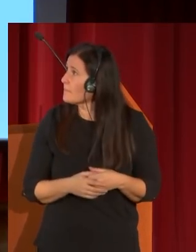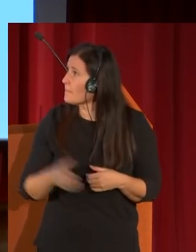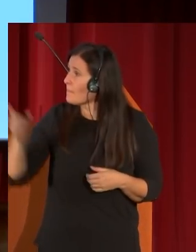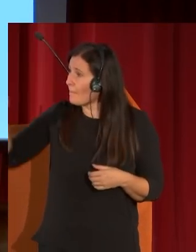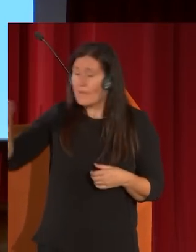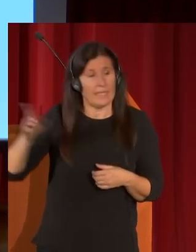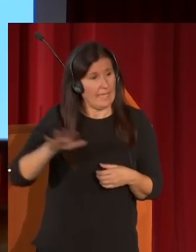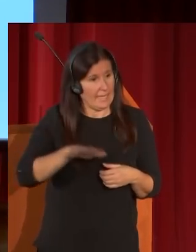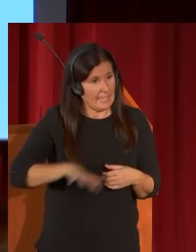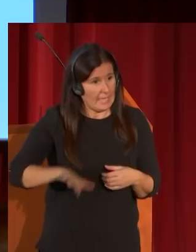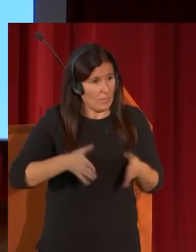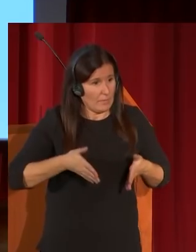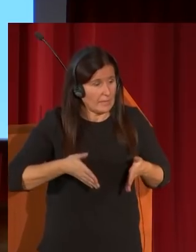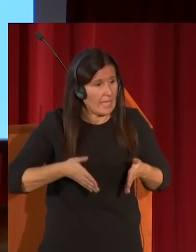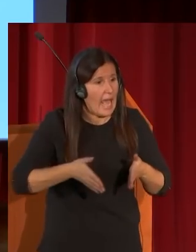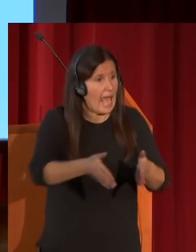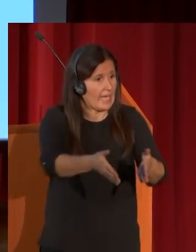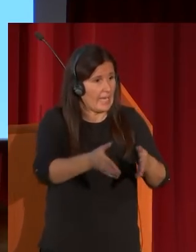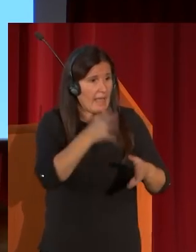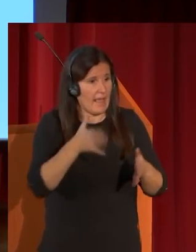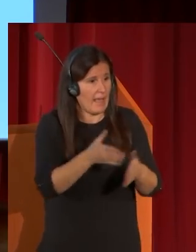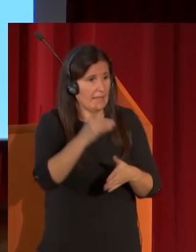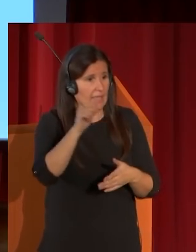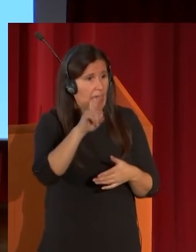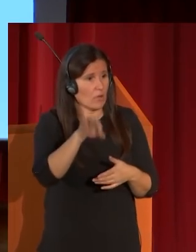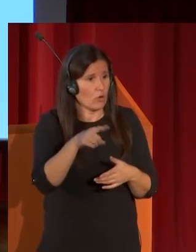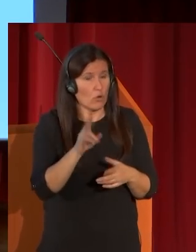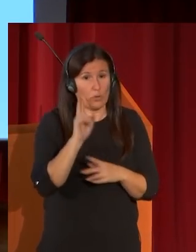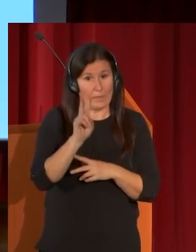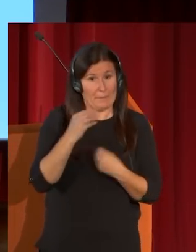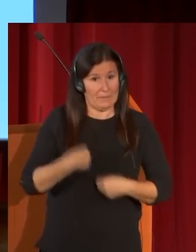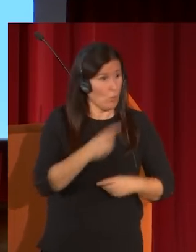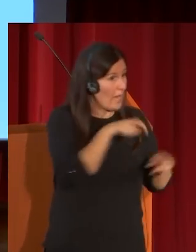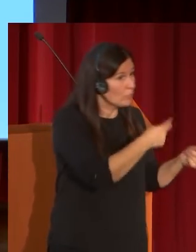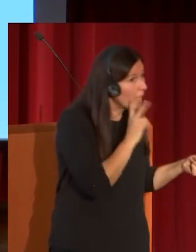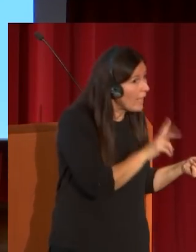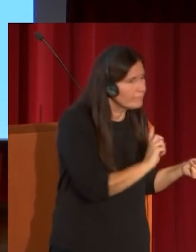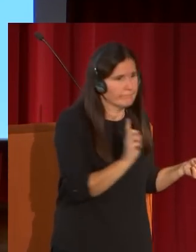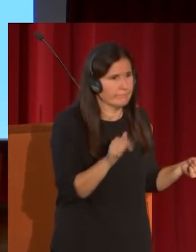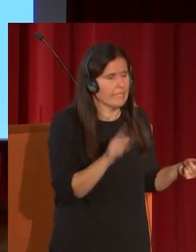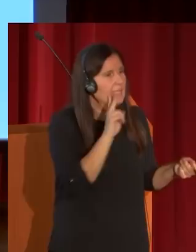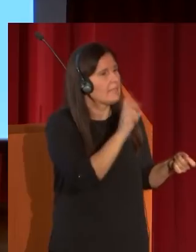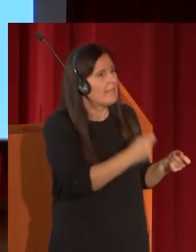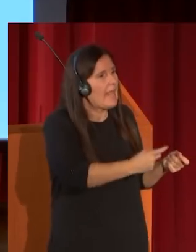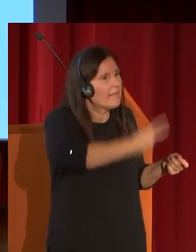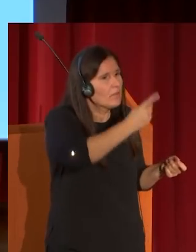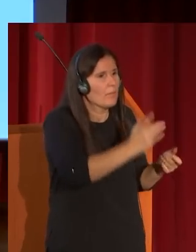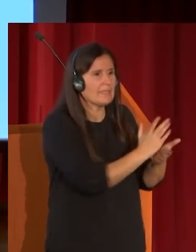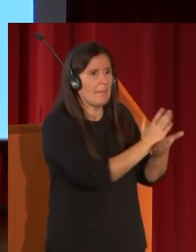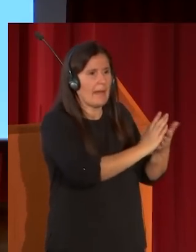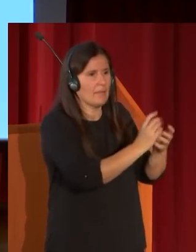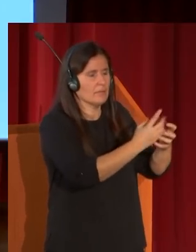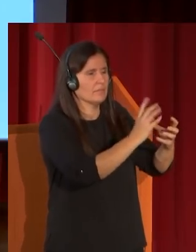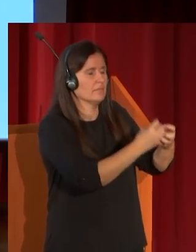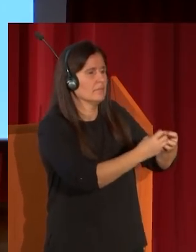fotografías antiguas ve que no es esto lo que aparece sino que aparecen los edificios más separados entre